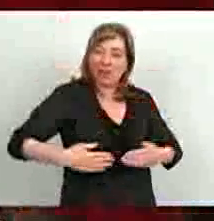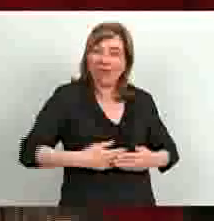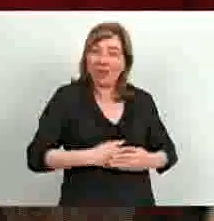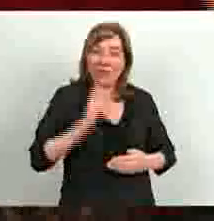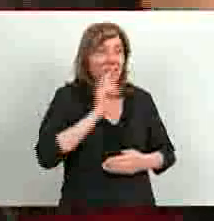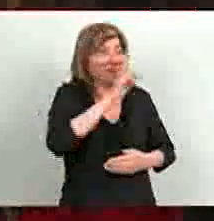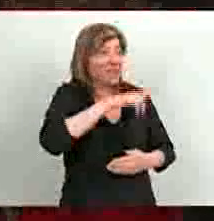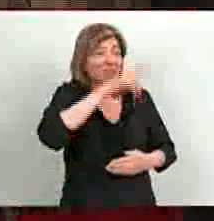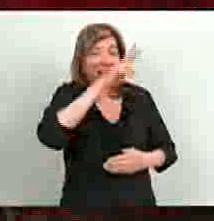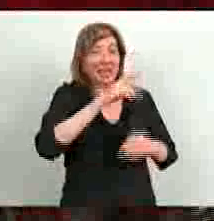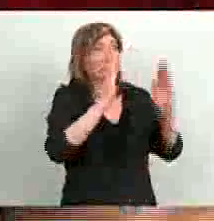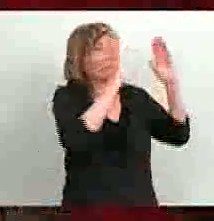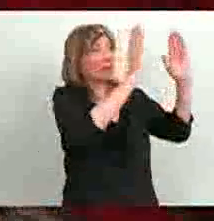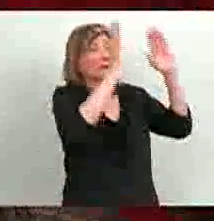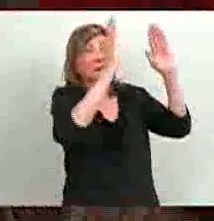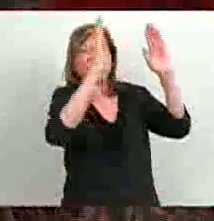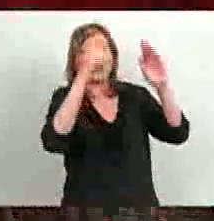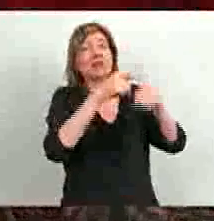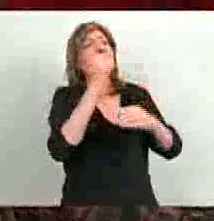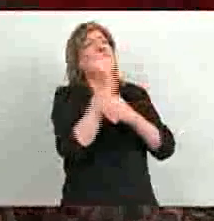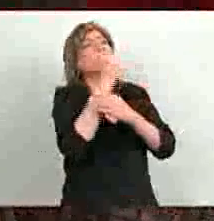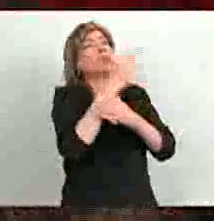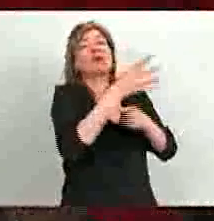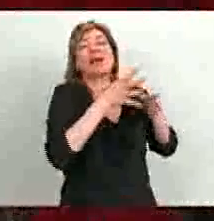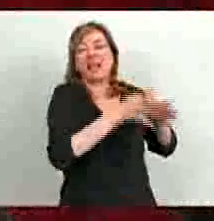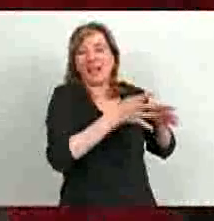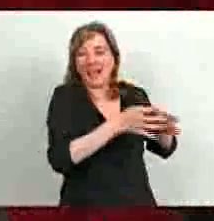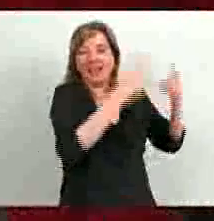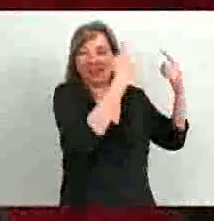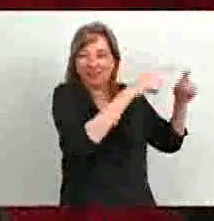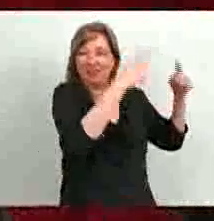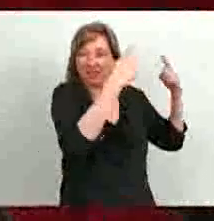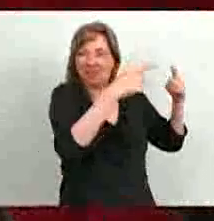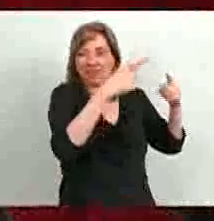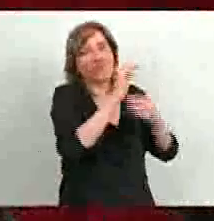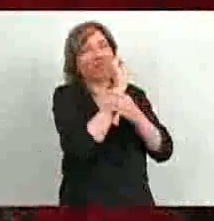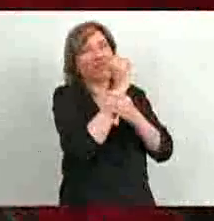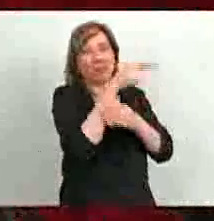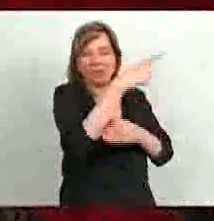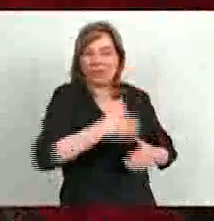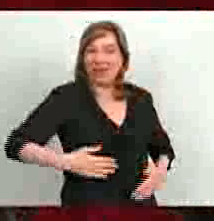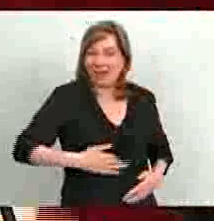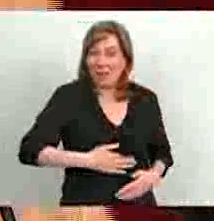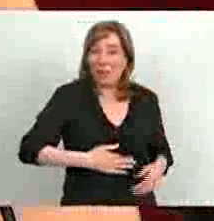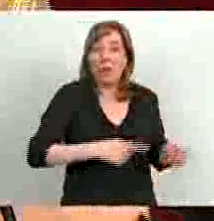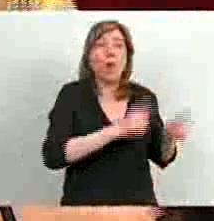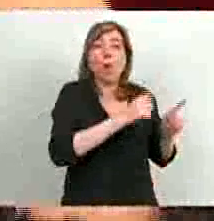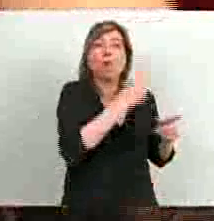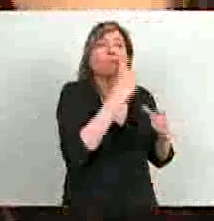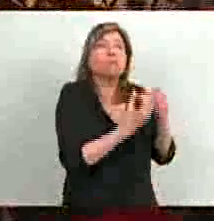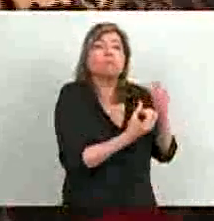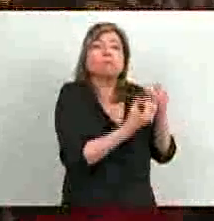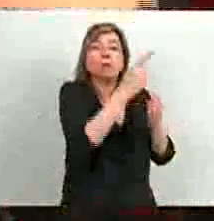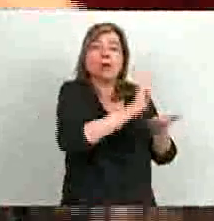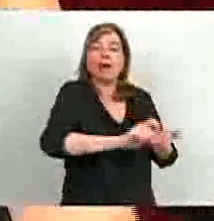en uno de los recordatorios de sus principales obras, además de las batallas, obviamente, está precisamente haber sido